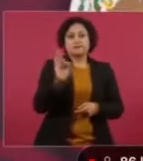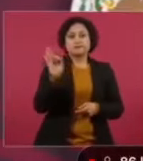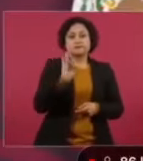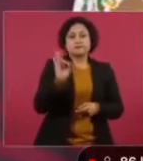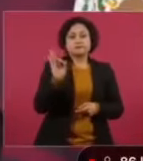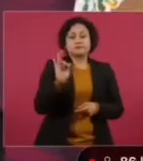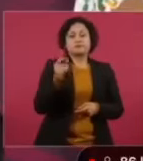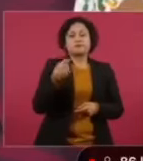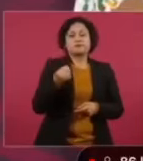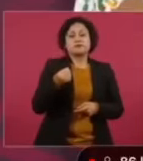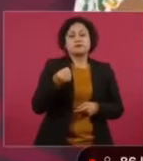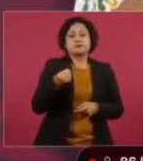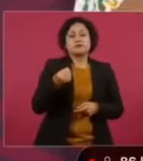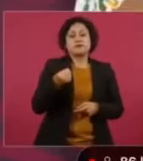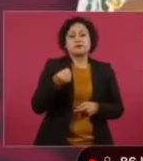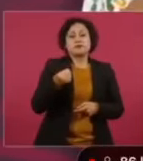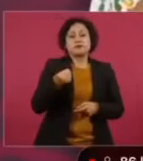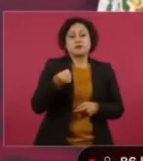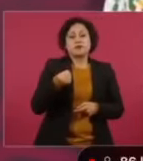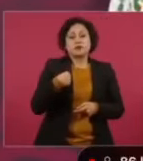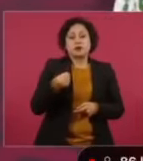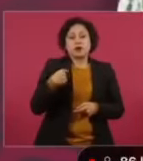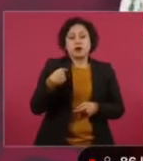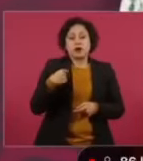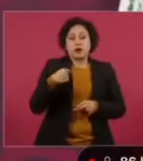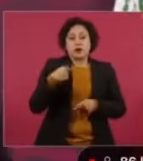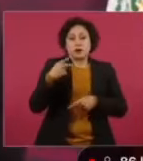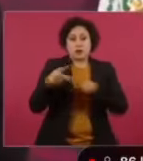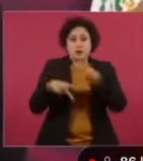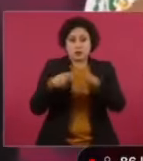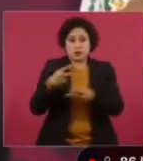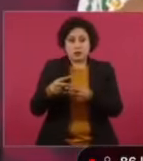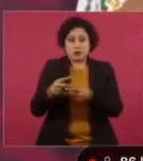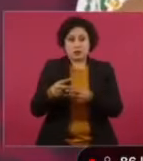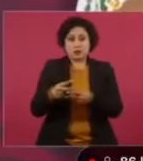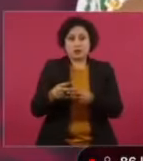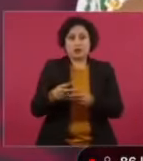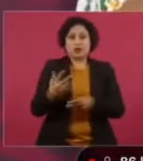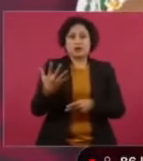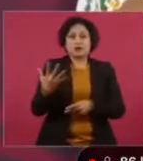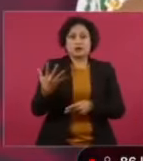el día 5 de mayo.